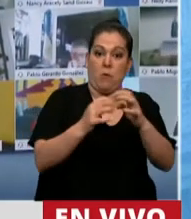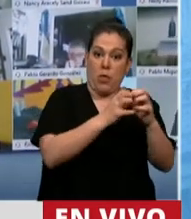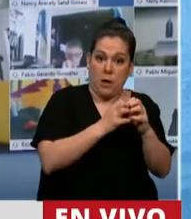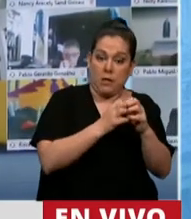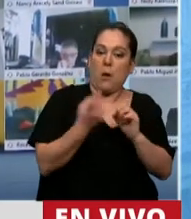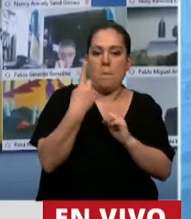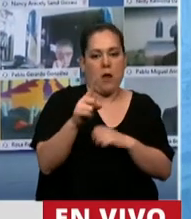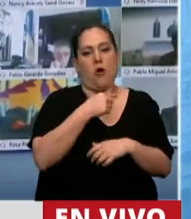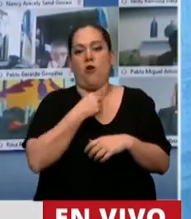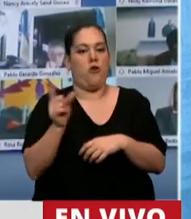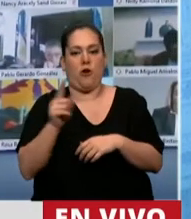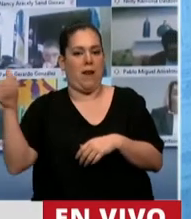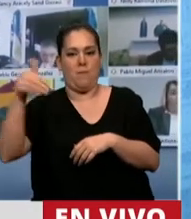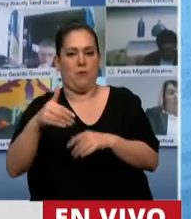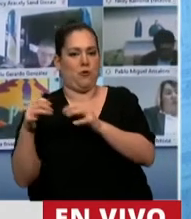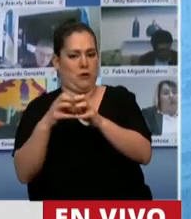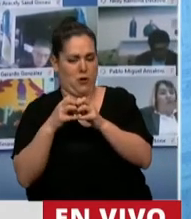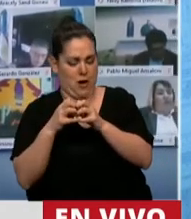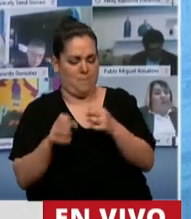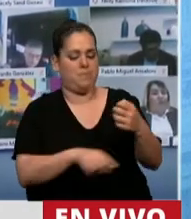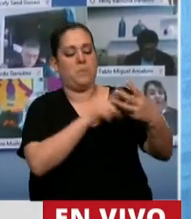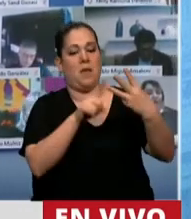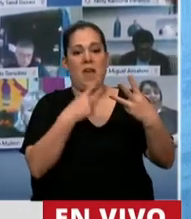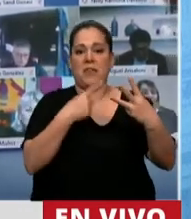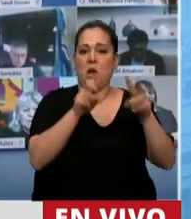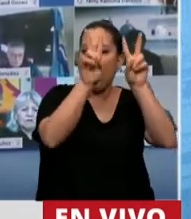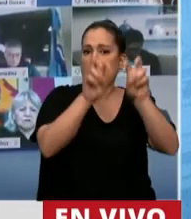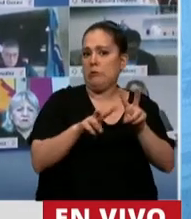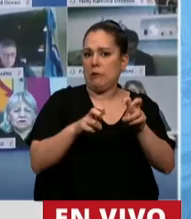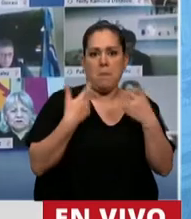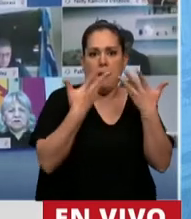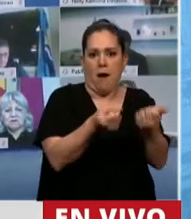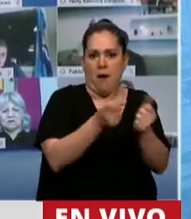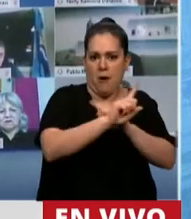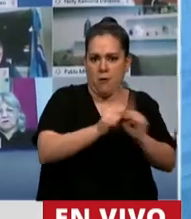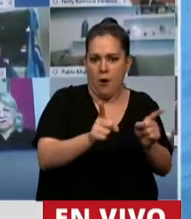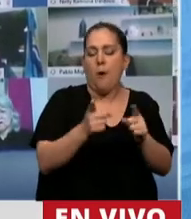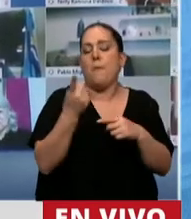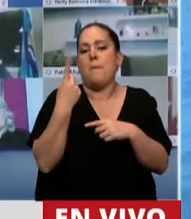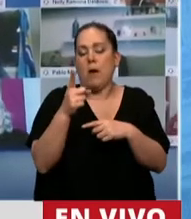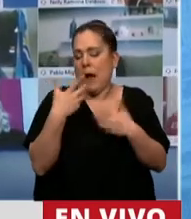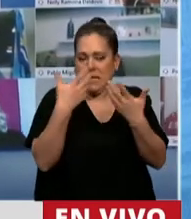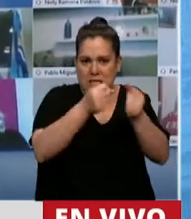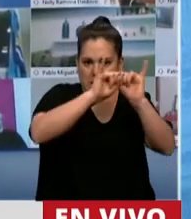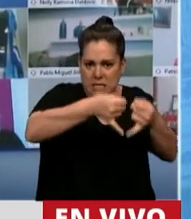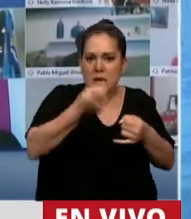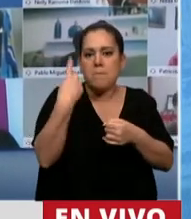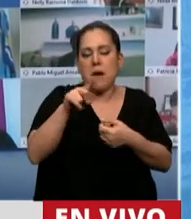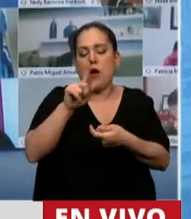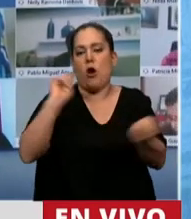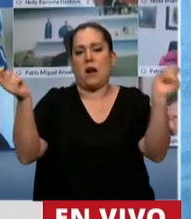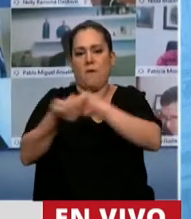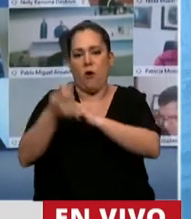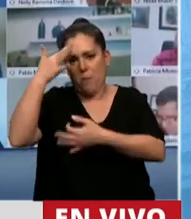sesionar. No condicionamos los temas, pero no vamos a tratar la reforma judicial ni el aporte